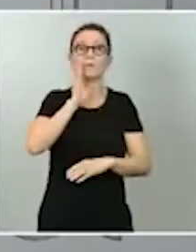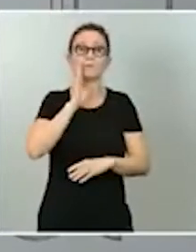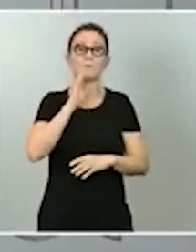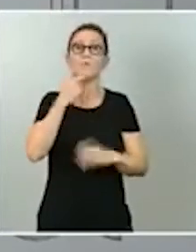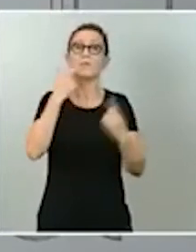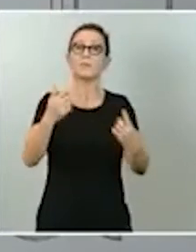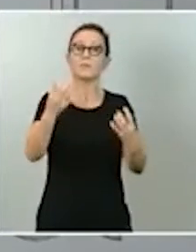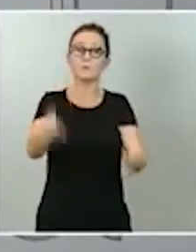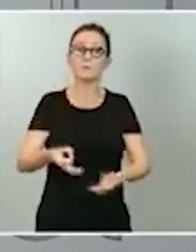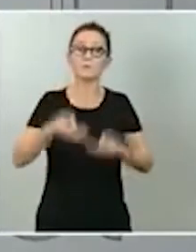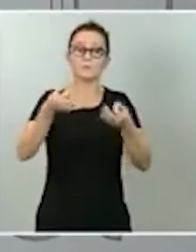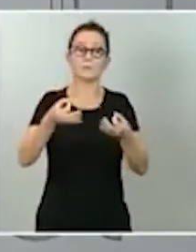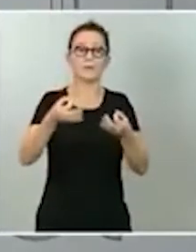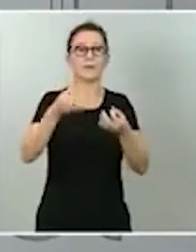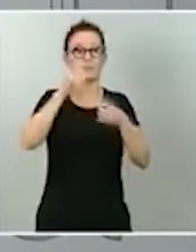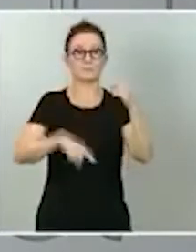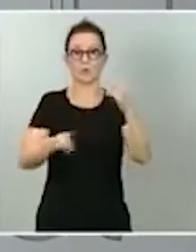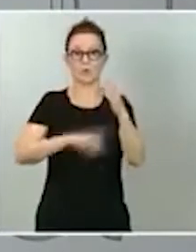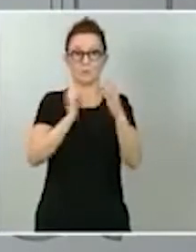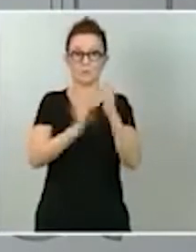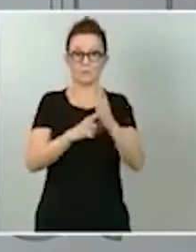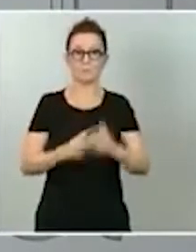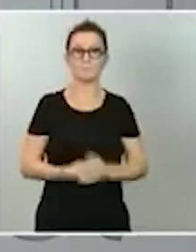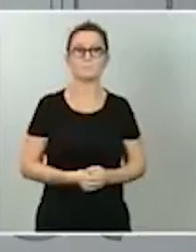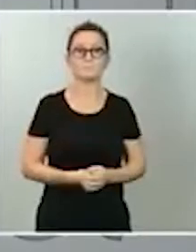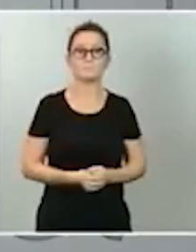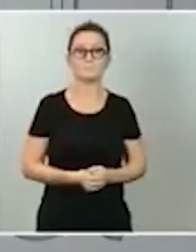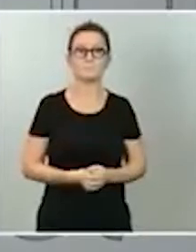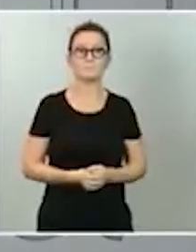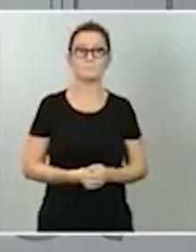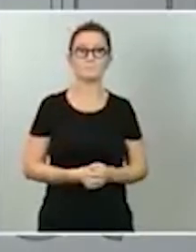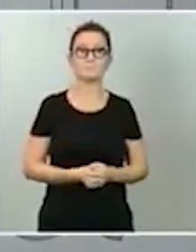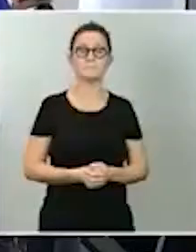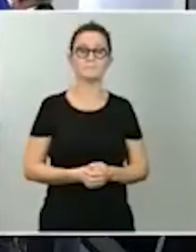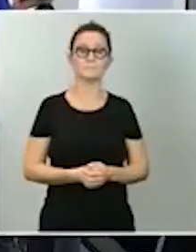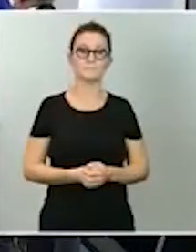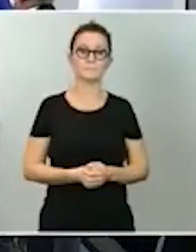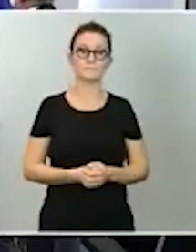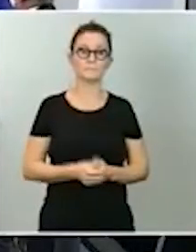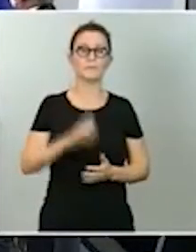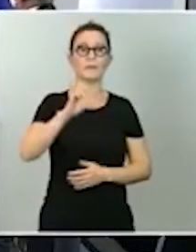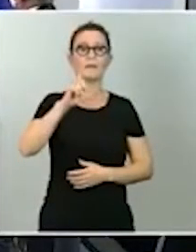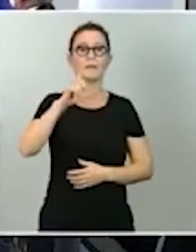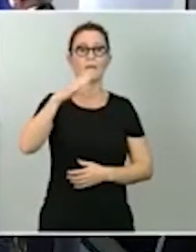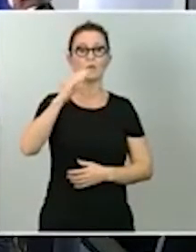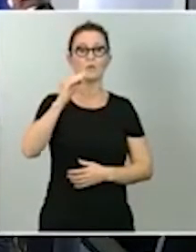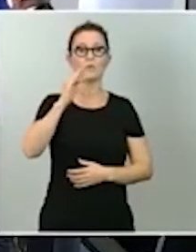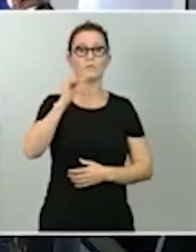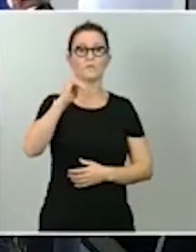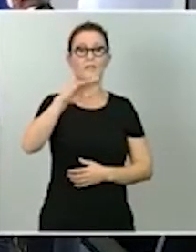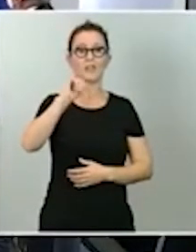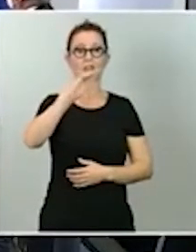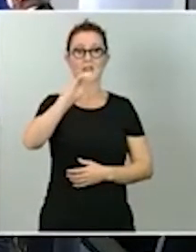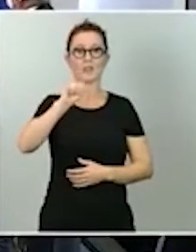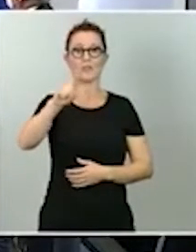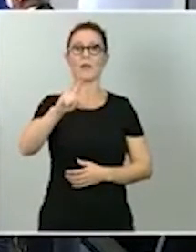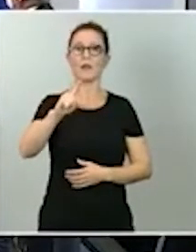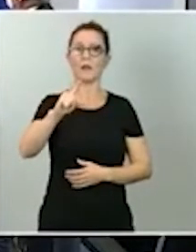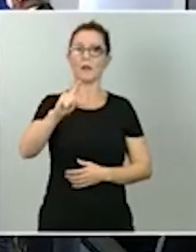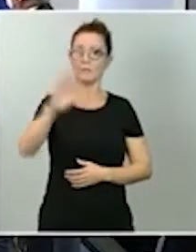la Z. Vamos a las pantallas. Javier Jorrín, de El Confidencial. Había pedido la palabra. Adelante.